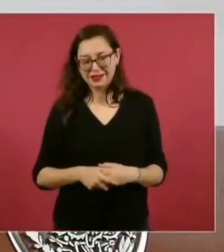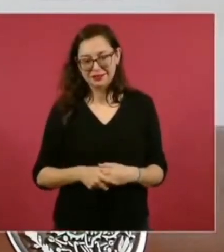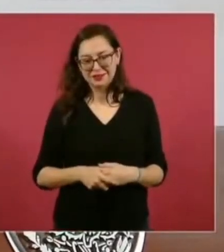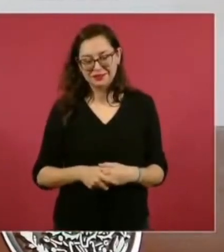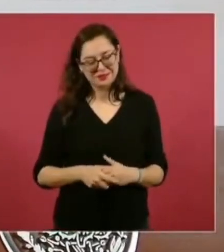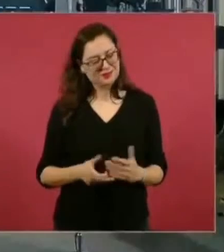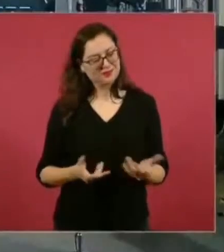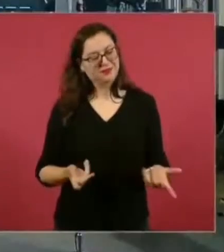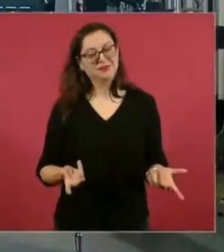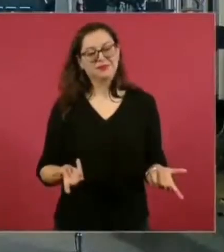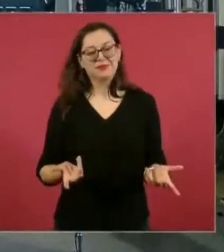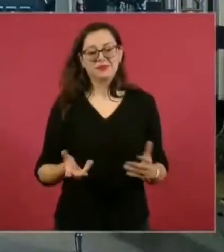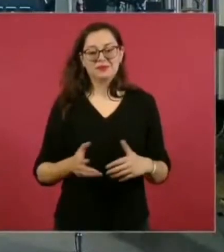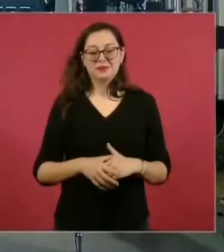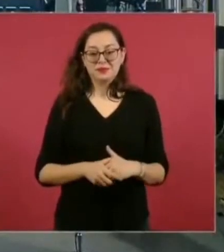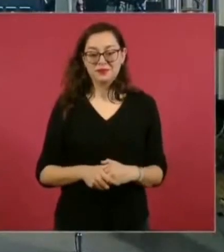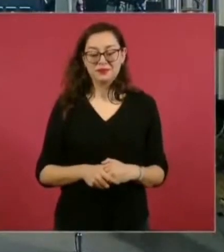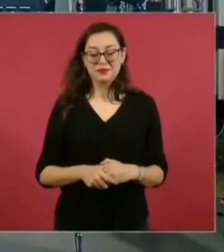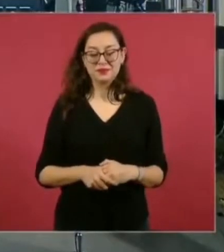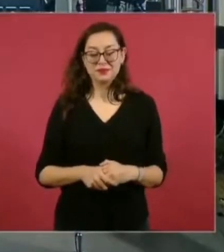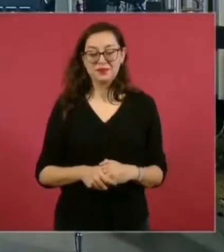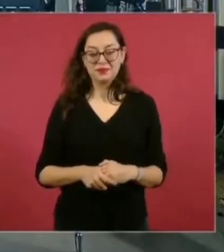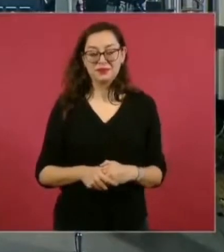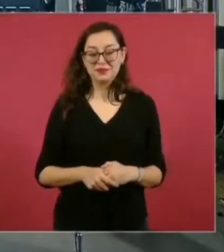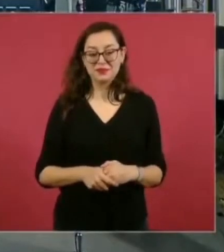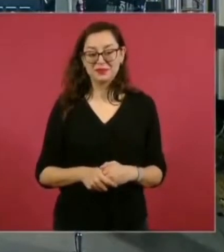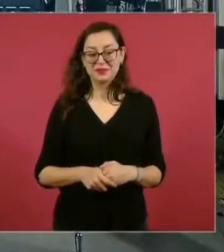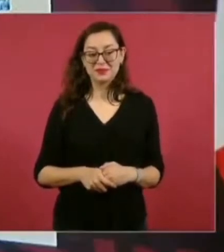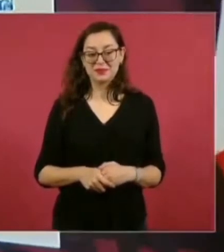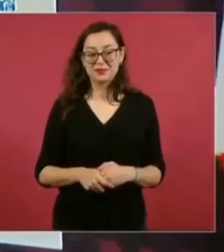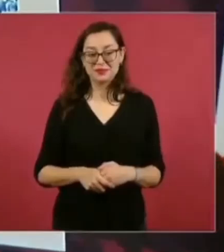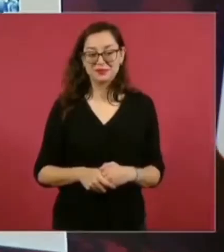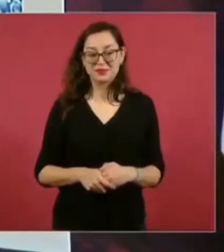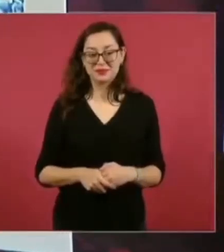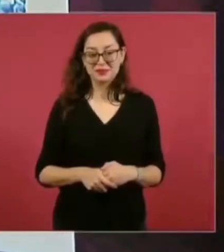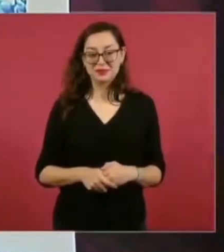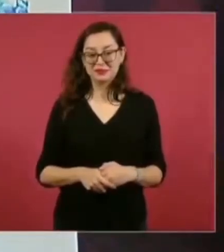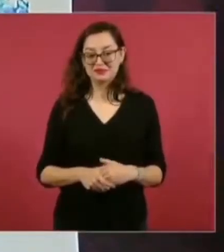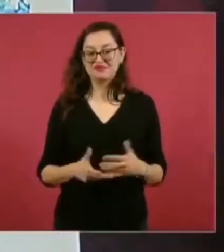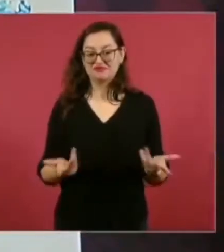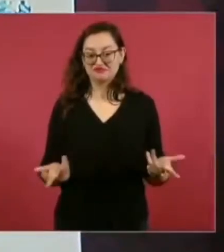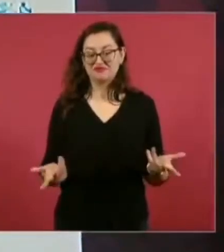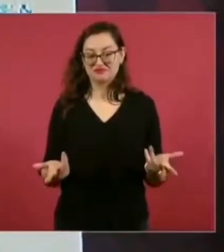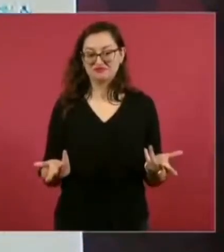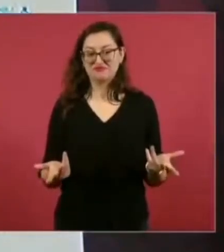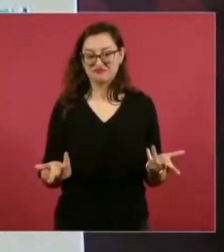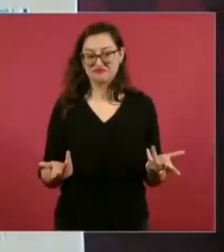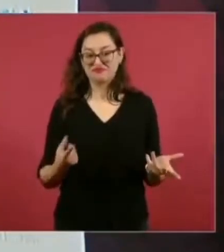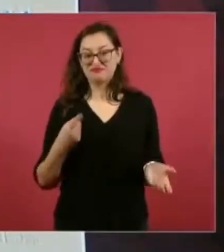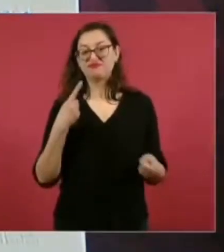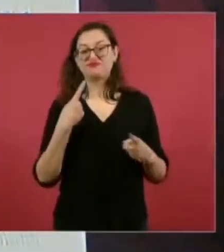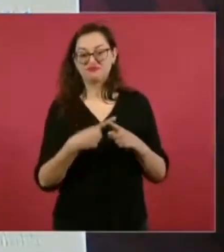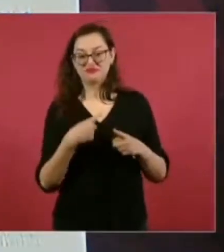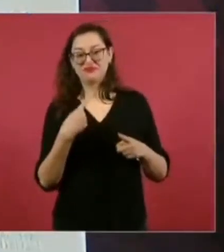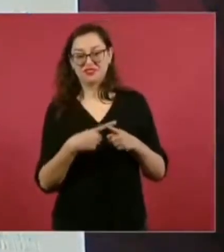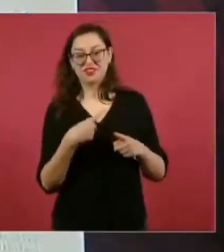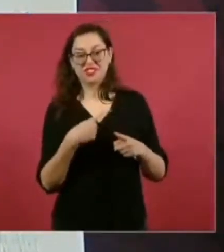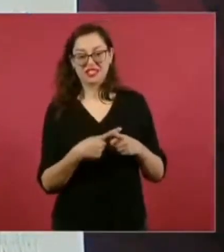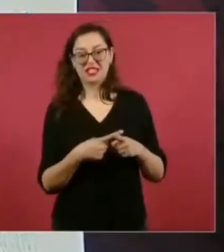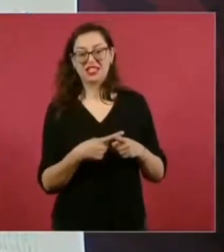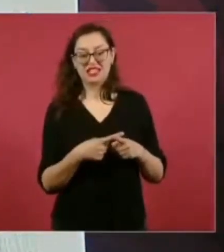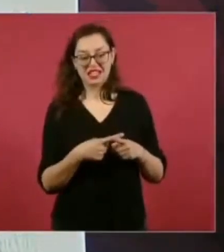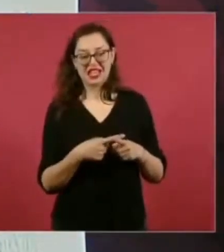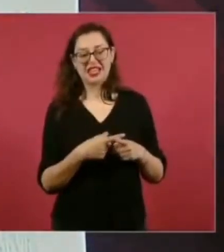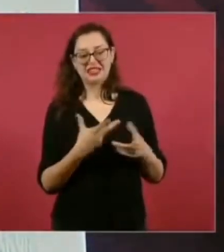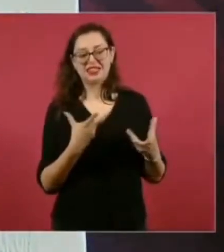Pero sirve muy bien para saber al servicio de quiénes están los